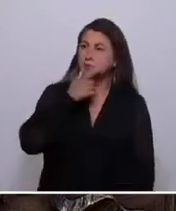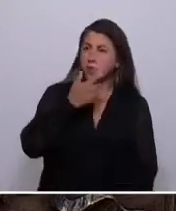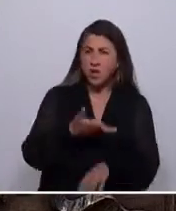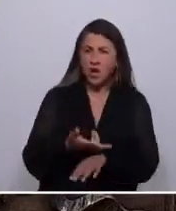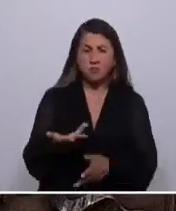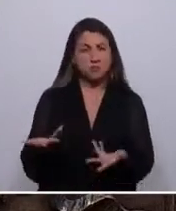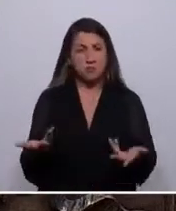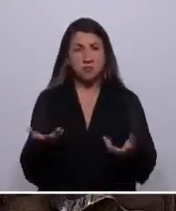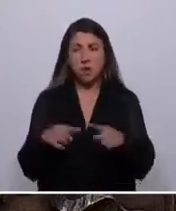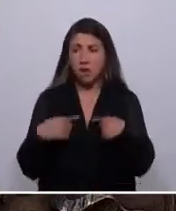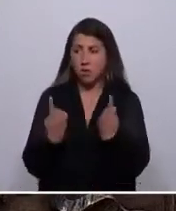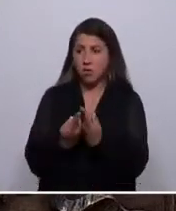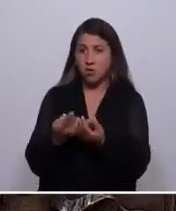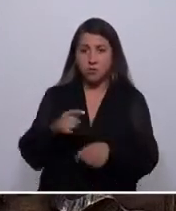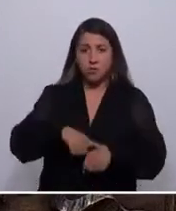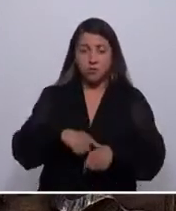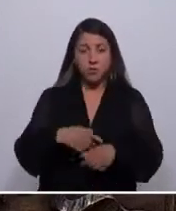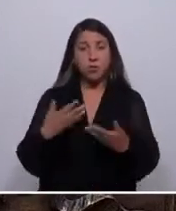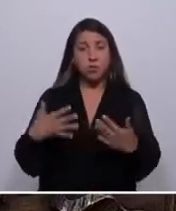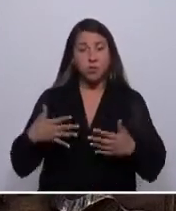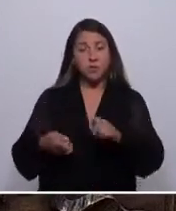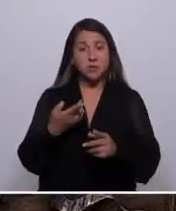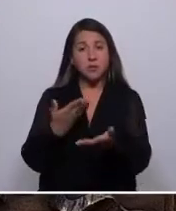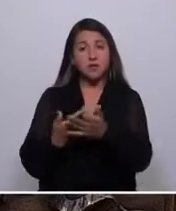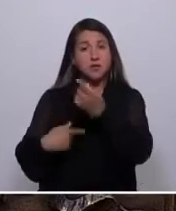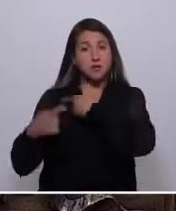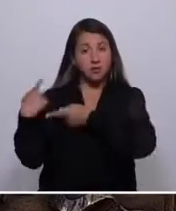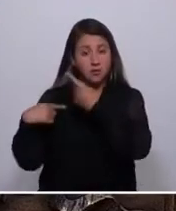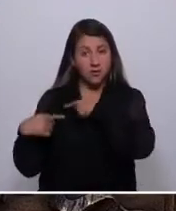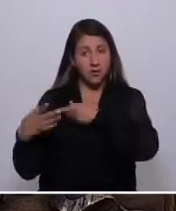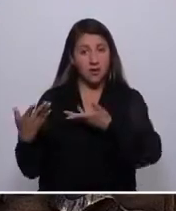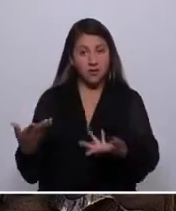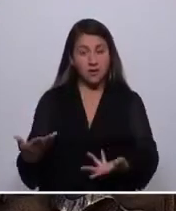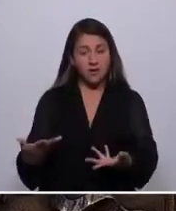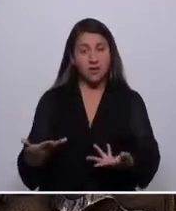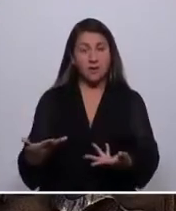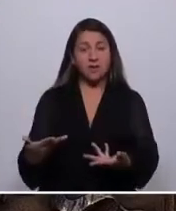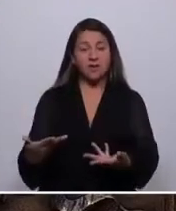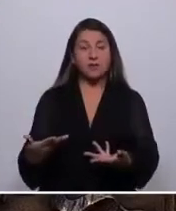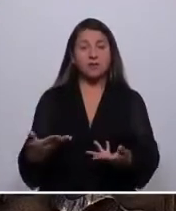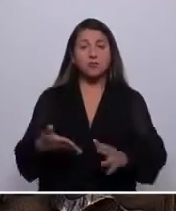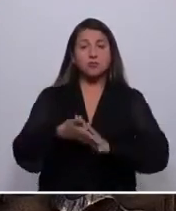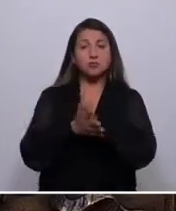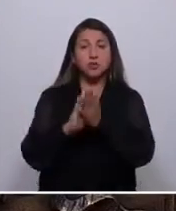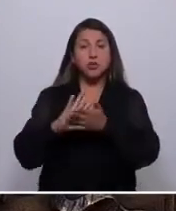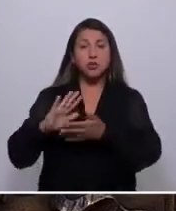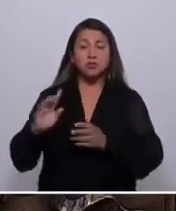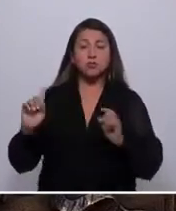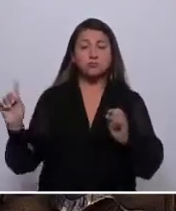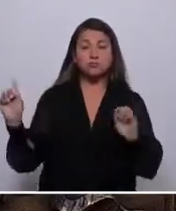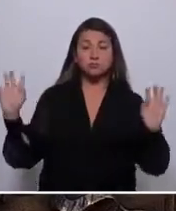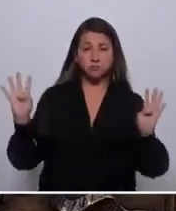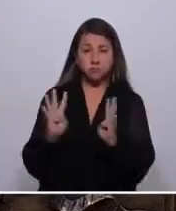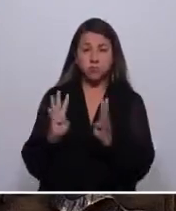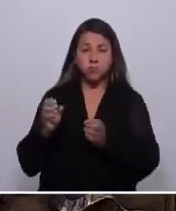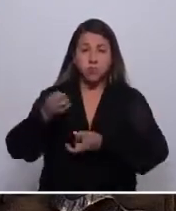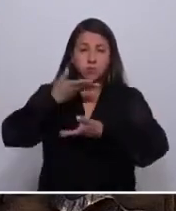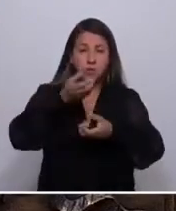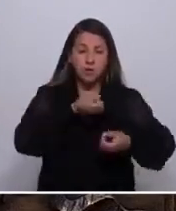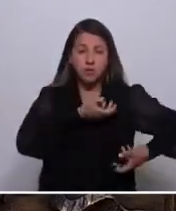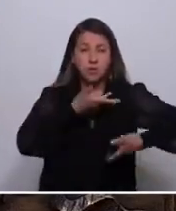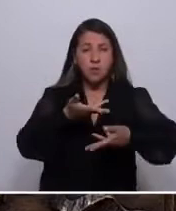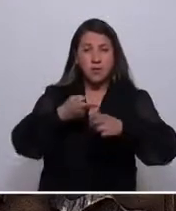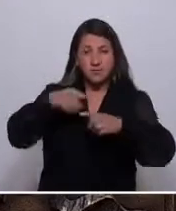encontramos ante un momento histórico. Cada uno de nosotros llega con sus propias vivencias, historias y sueños.